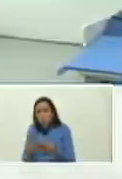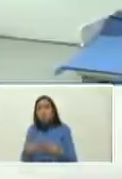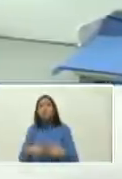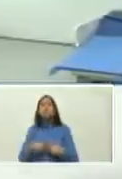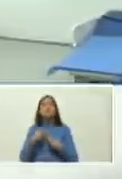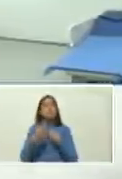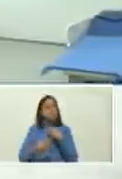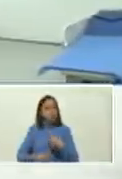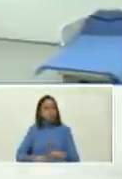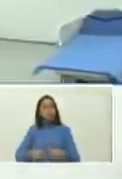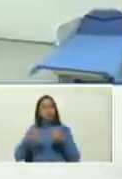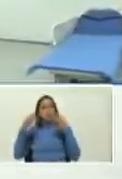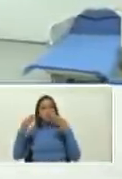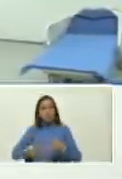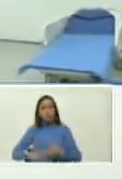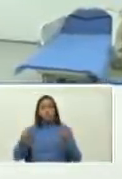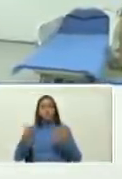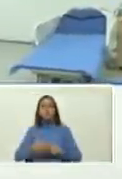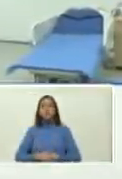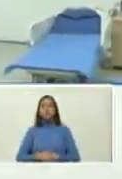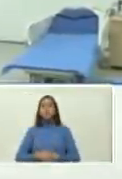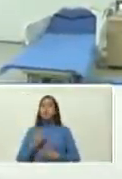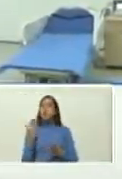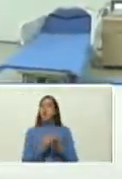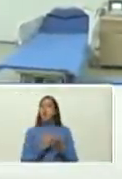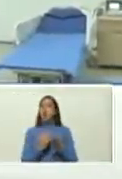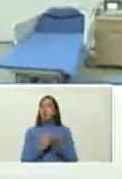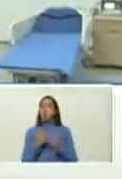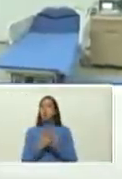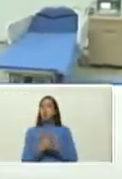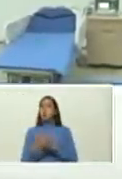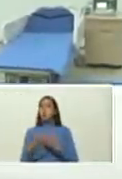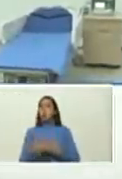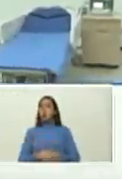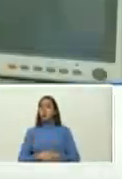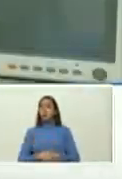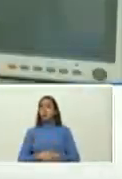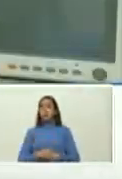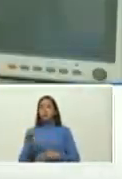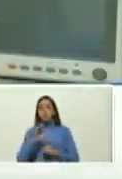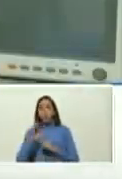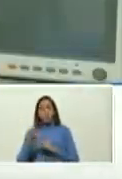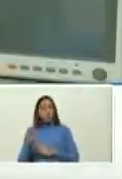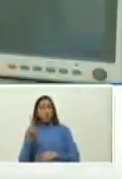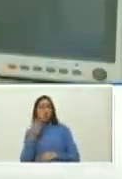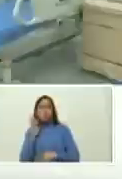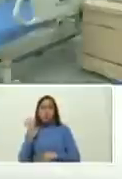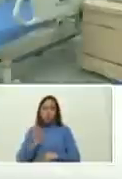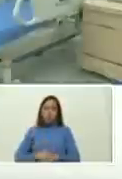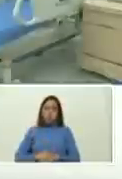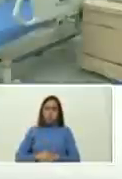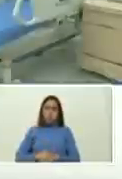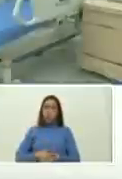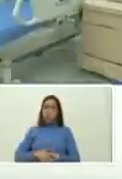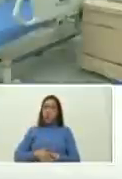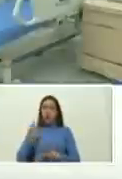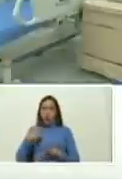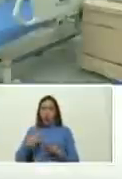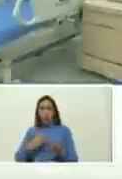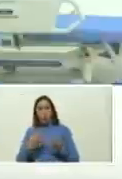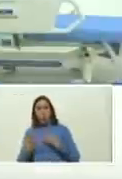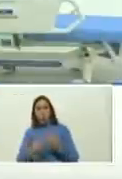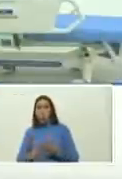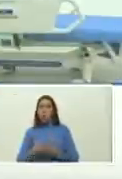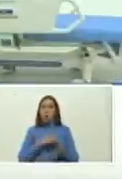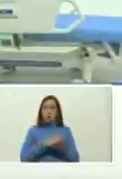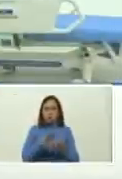editen si se trata de editar los libros de la cultura venezolana de las ferias internacionales que se editen